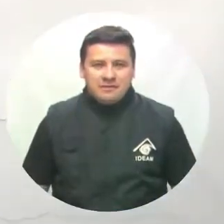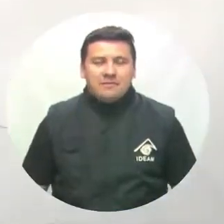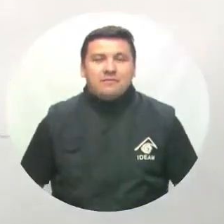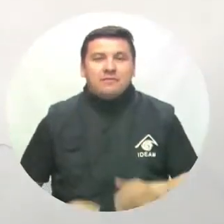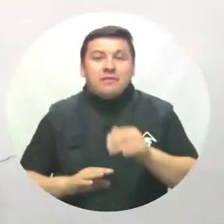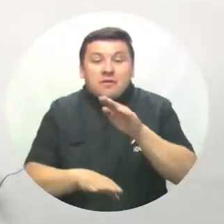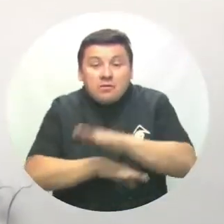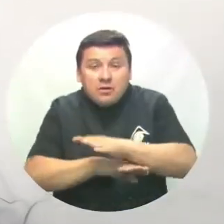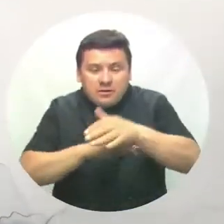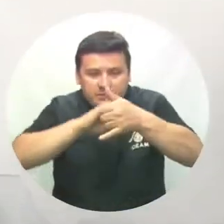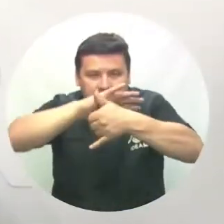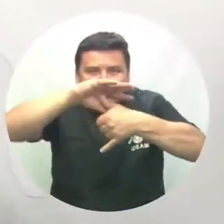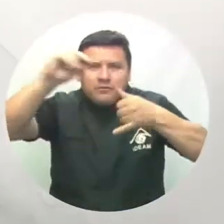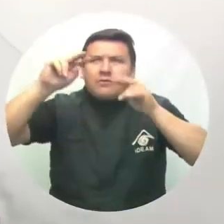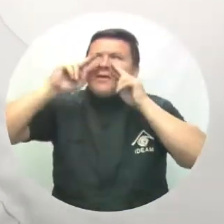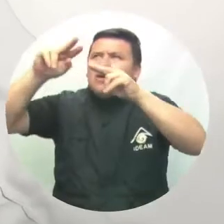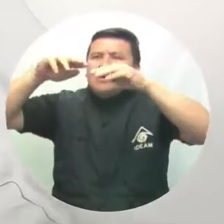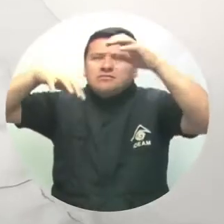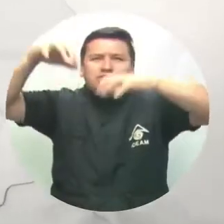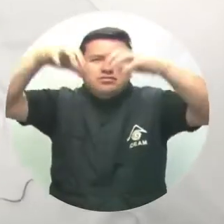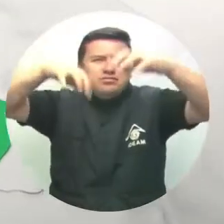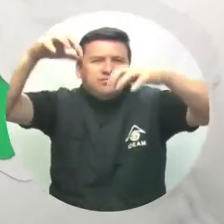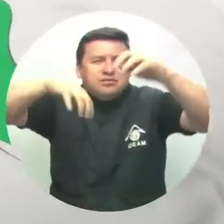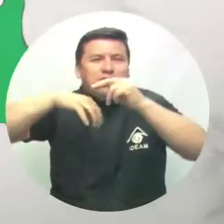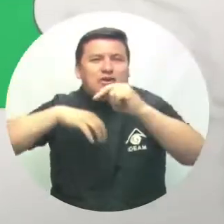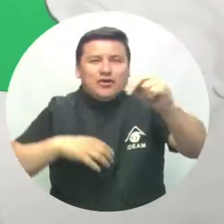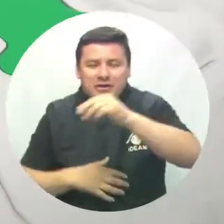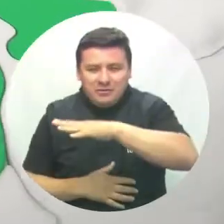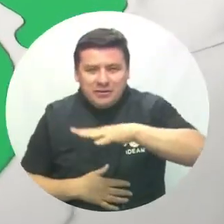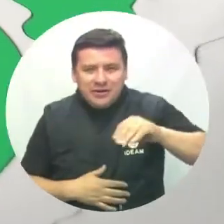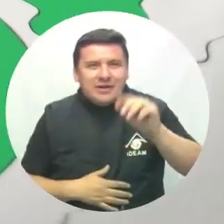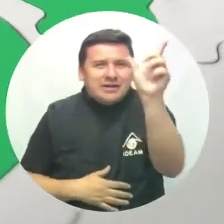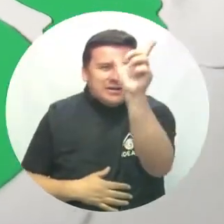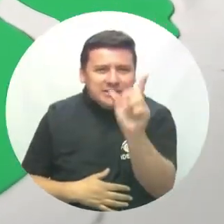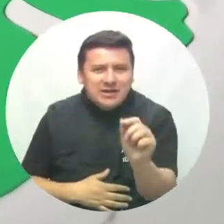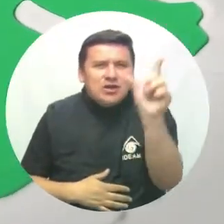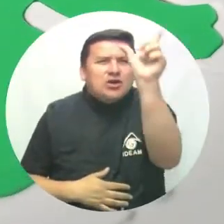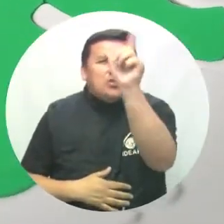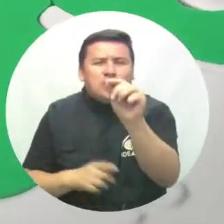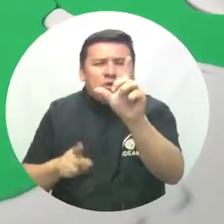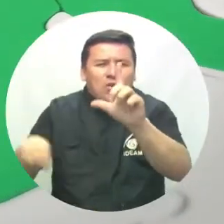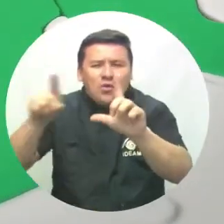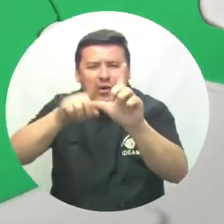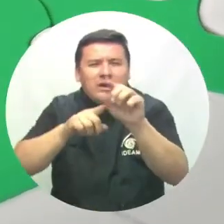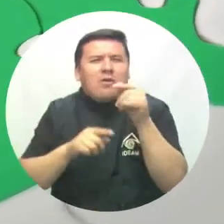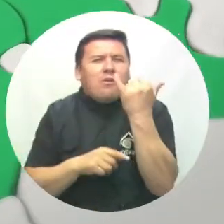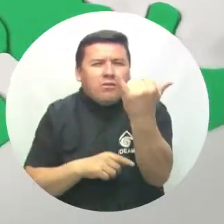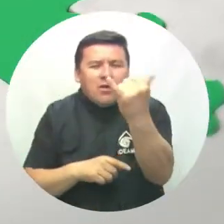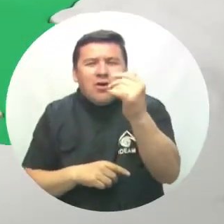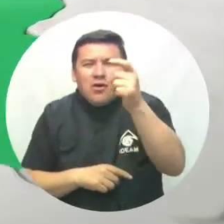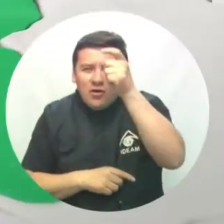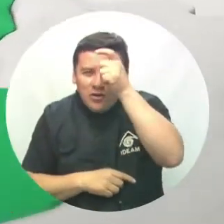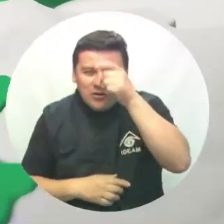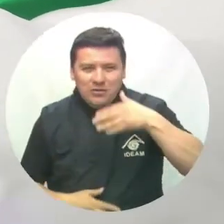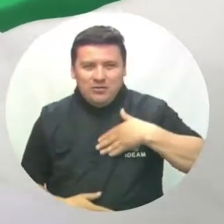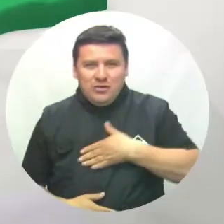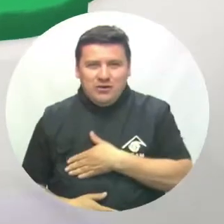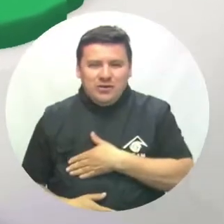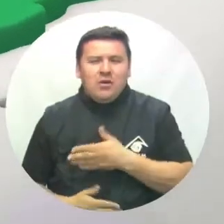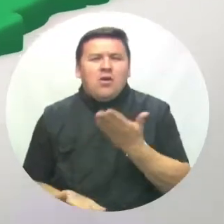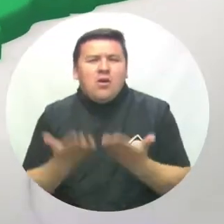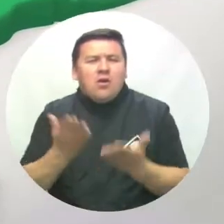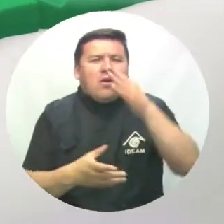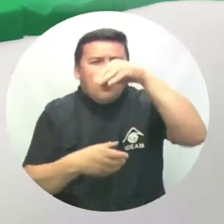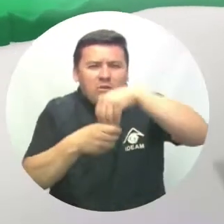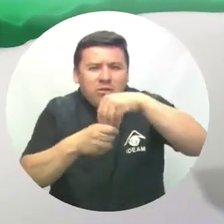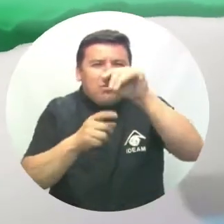Durante la tarde el Caribe se estima con lluvias sobre el norte del Magdalena y Cesar, sur de la Guajira y en sectores de Córdoba y Bolívar, con